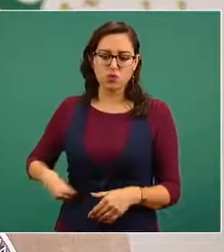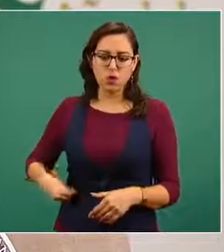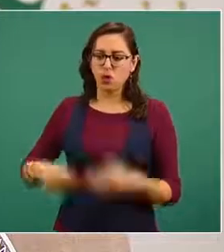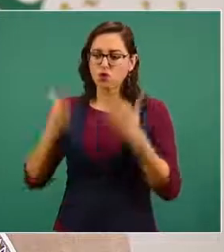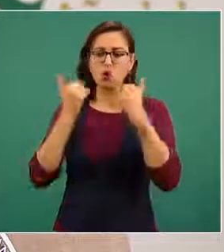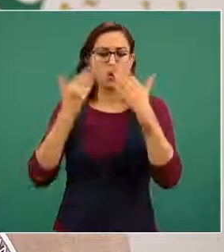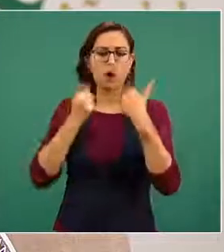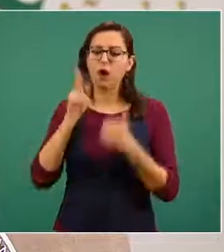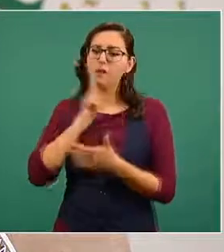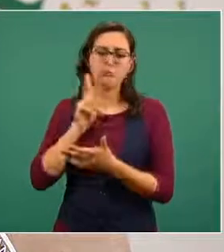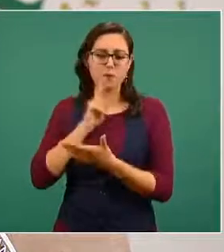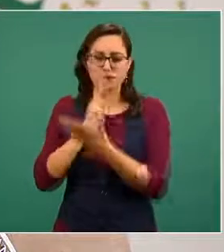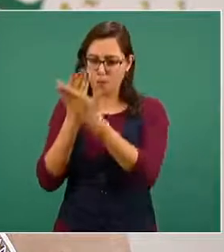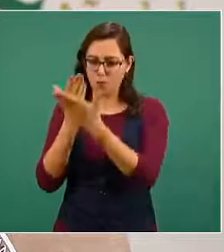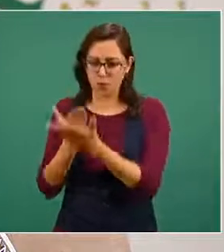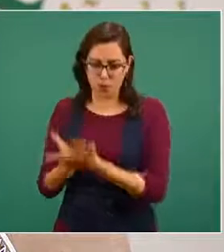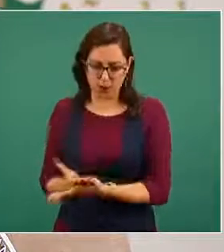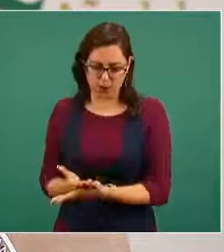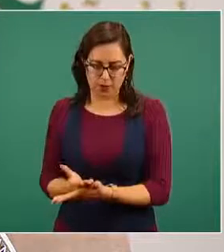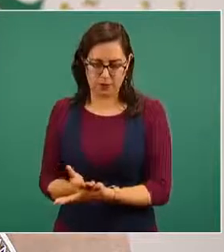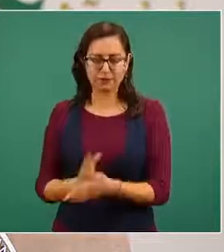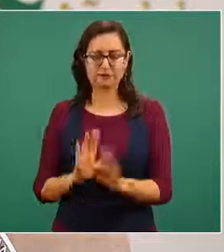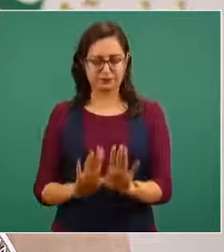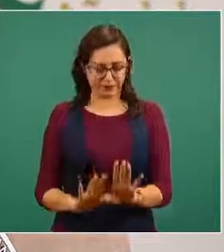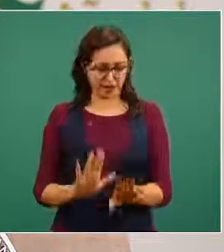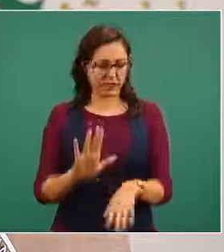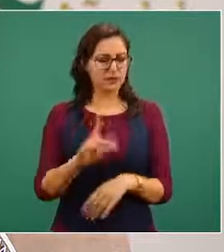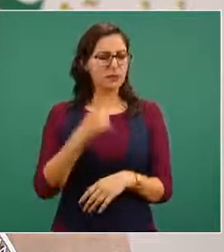digamos en el caso de lo que hemos visto